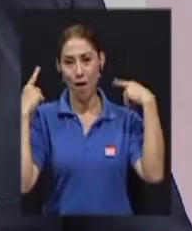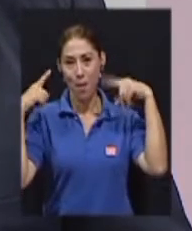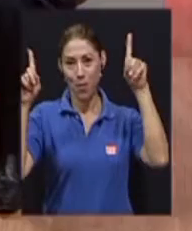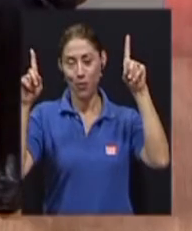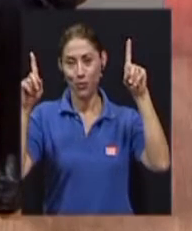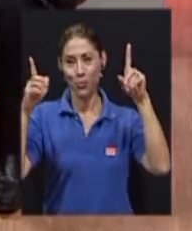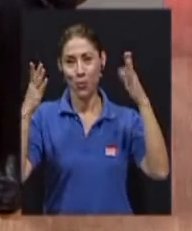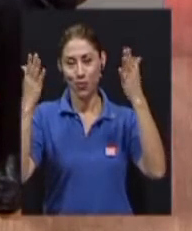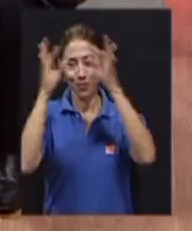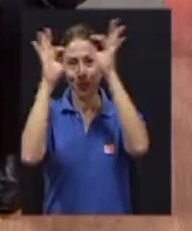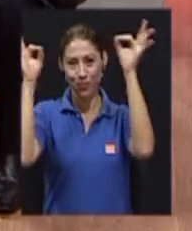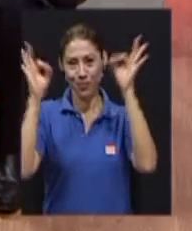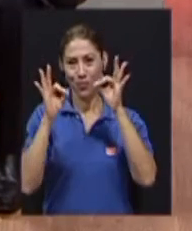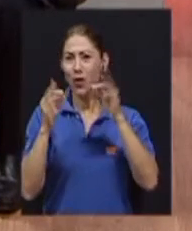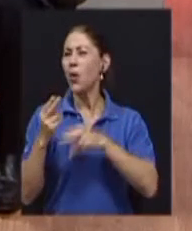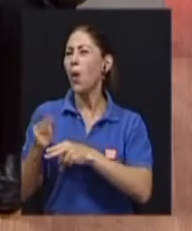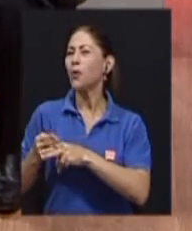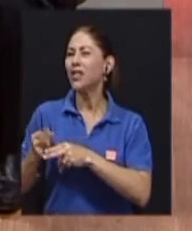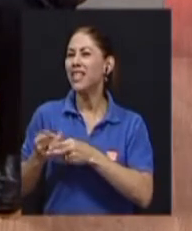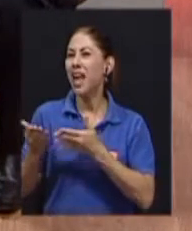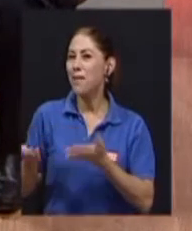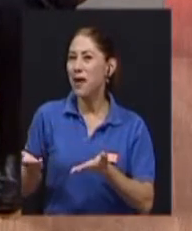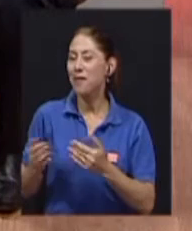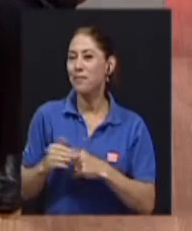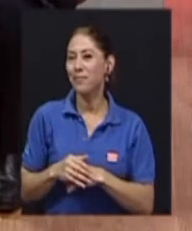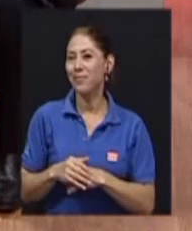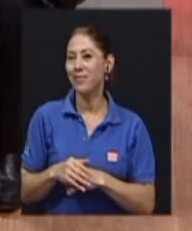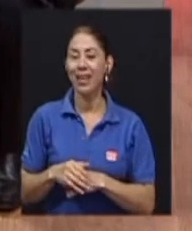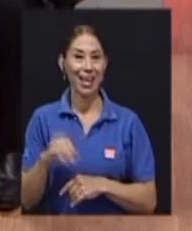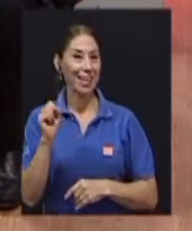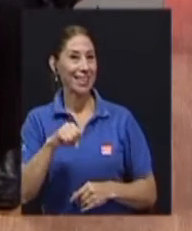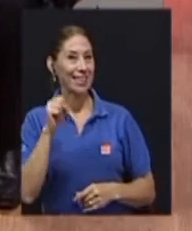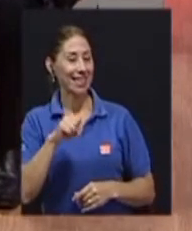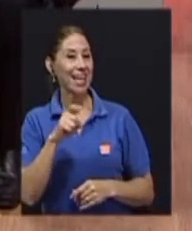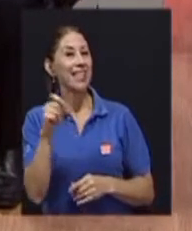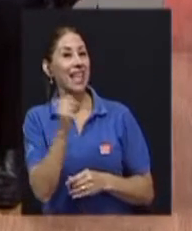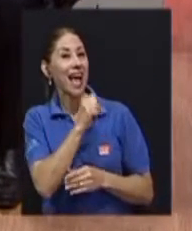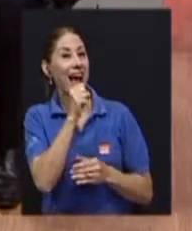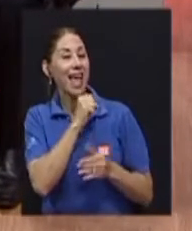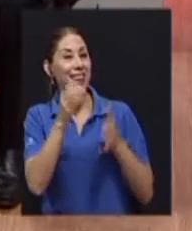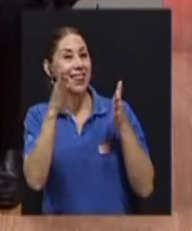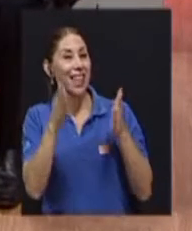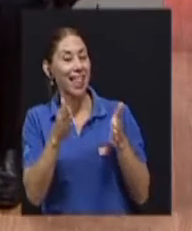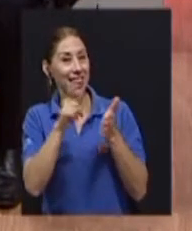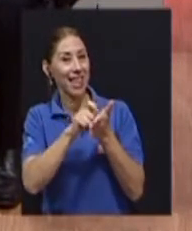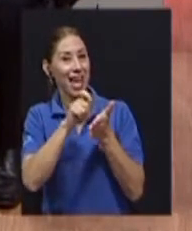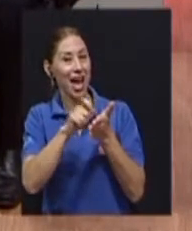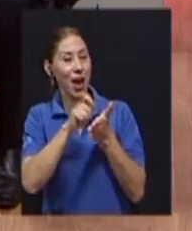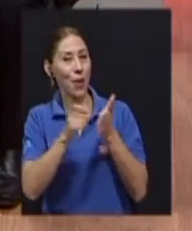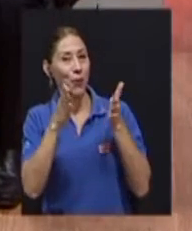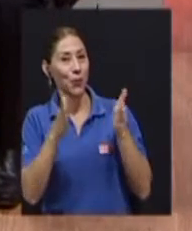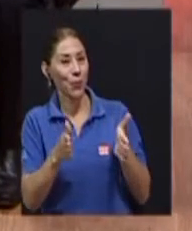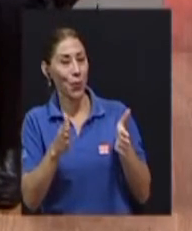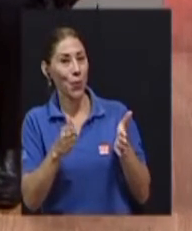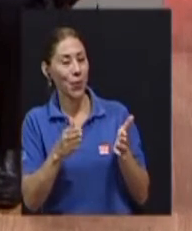¿cómo se llama? Él es el cantautor, ya le digo,